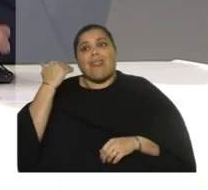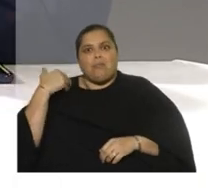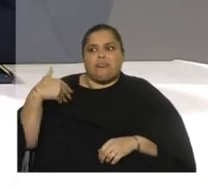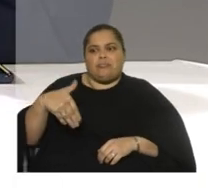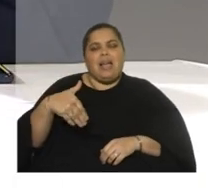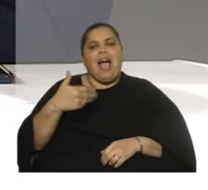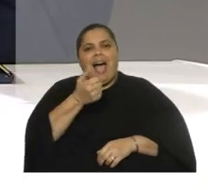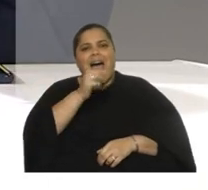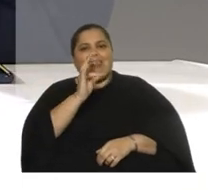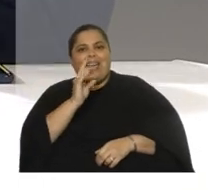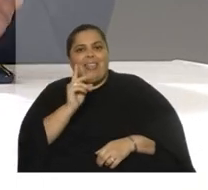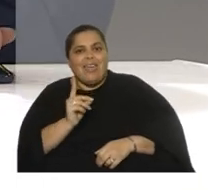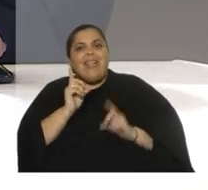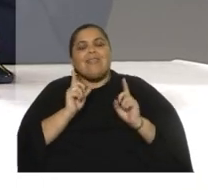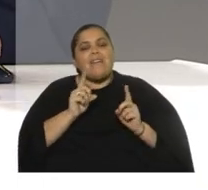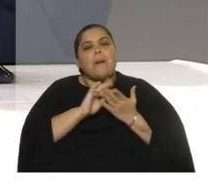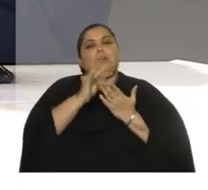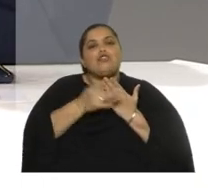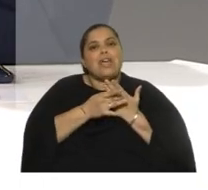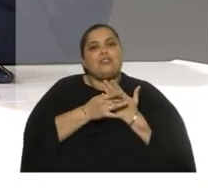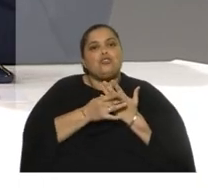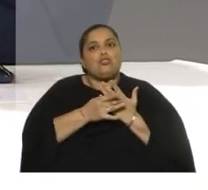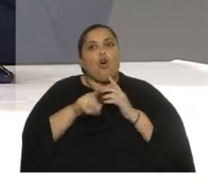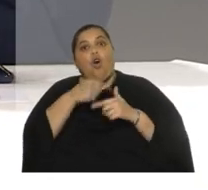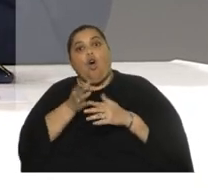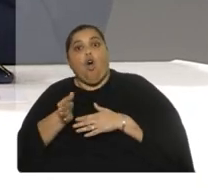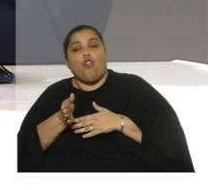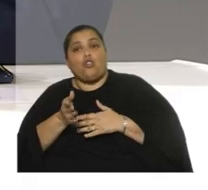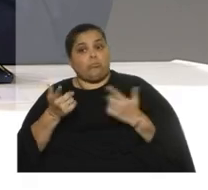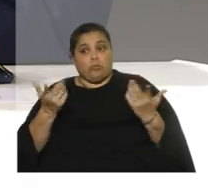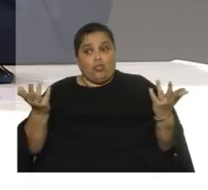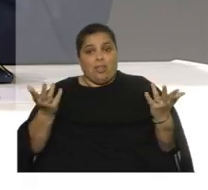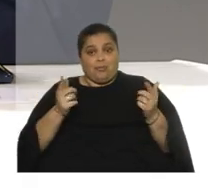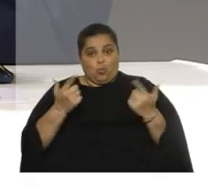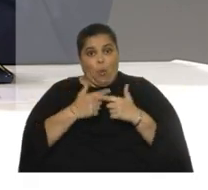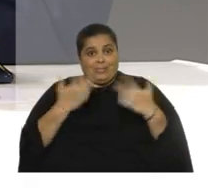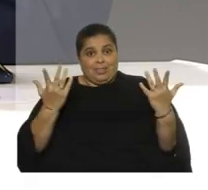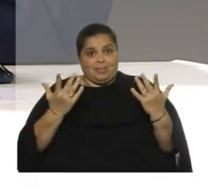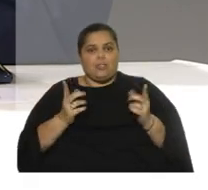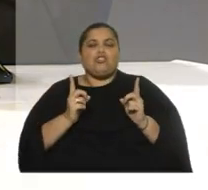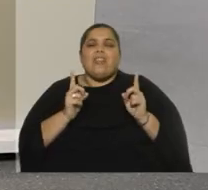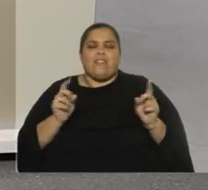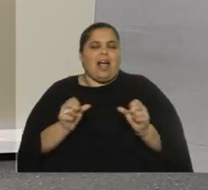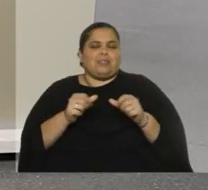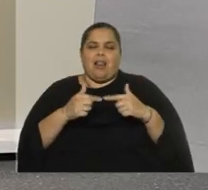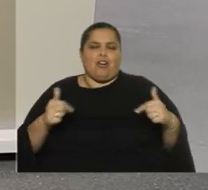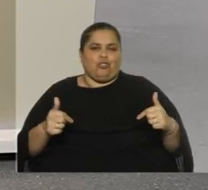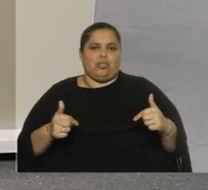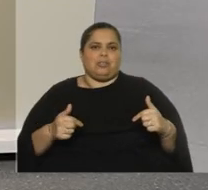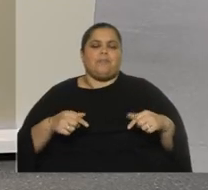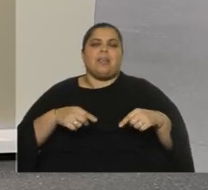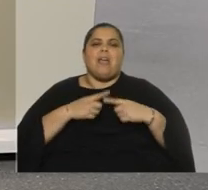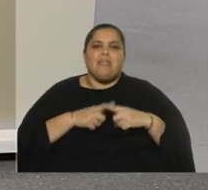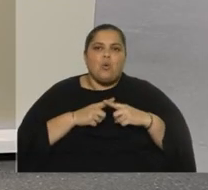-docentes tienen que tener un proyecto alternativo ¿dónde está el proyecto alternativo que nunca existió? entonces hay que hacer las cosas que discutan que